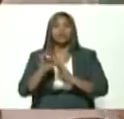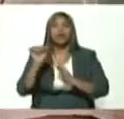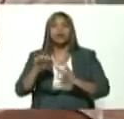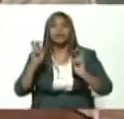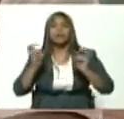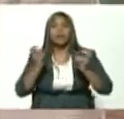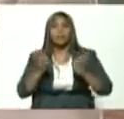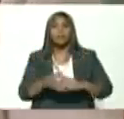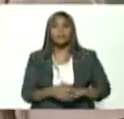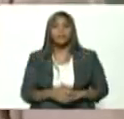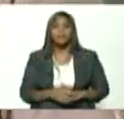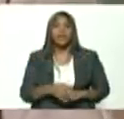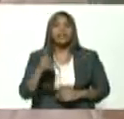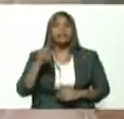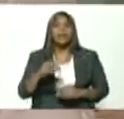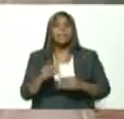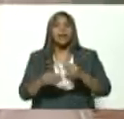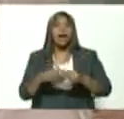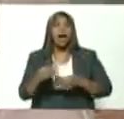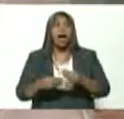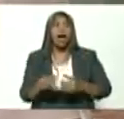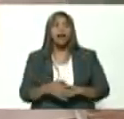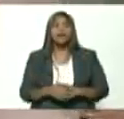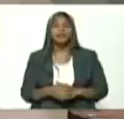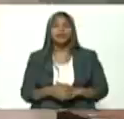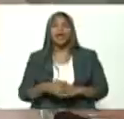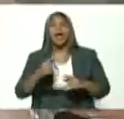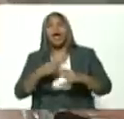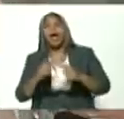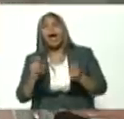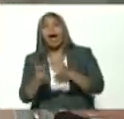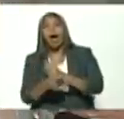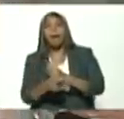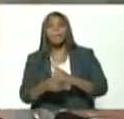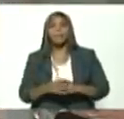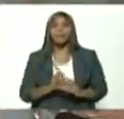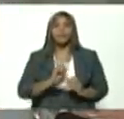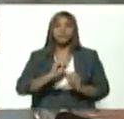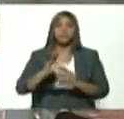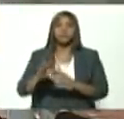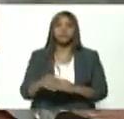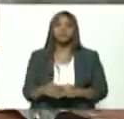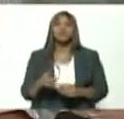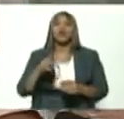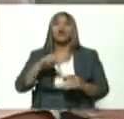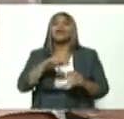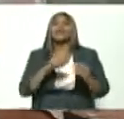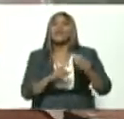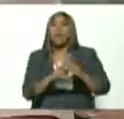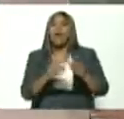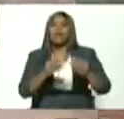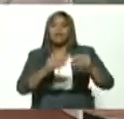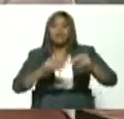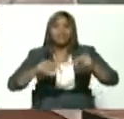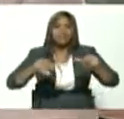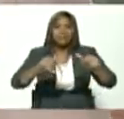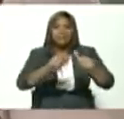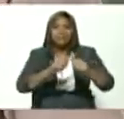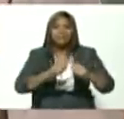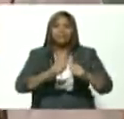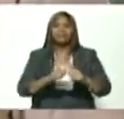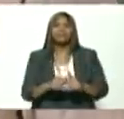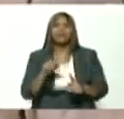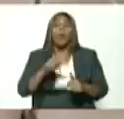también estamos haciendo sustitución de importación señor presidente con materia prima con insumos